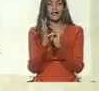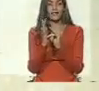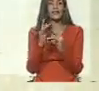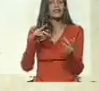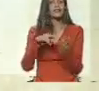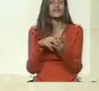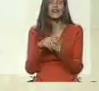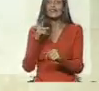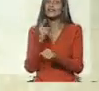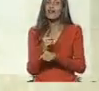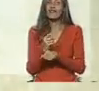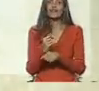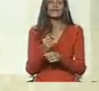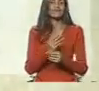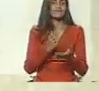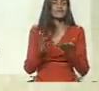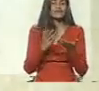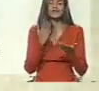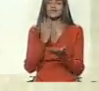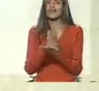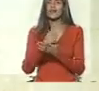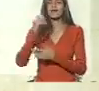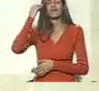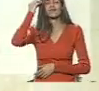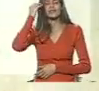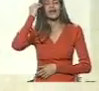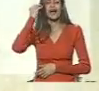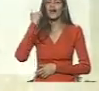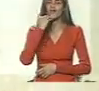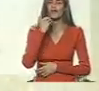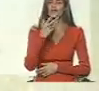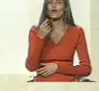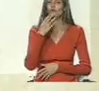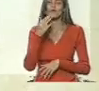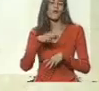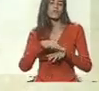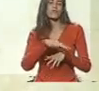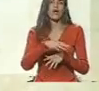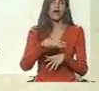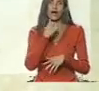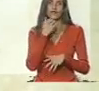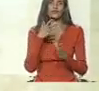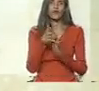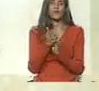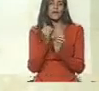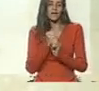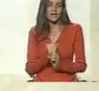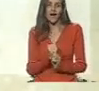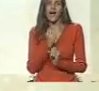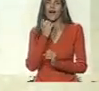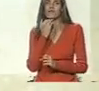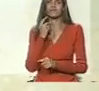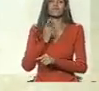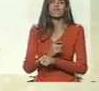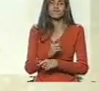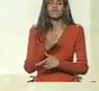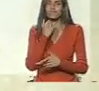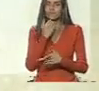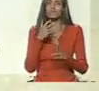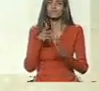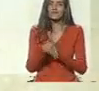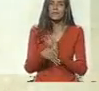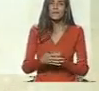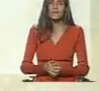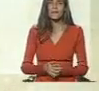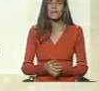tiene que servirnos siempre de reflexión y no dejarlo solamente a esperar que cumplamos un